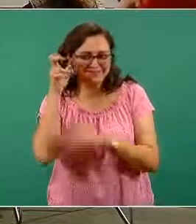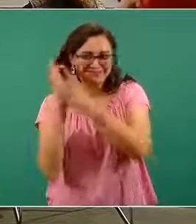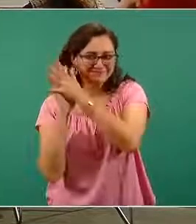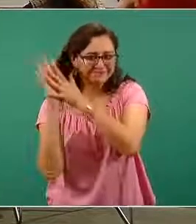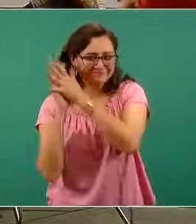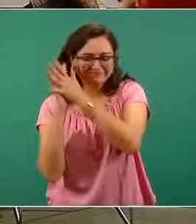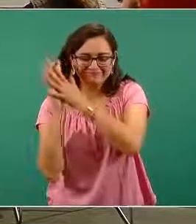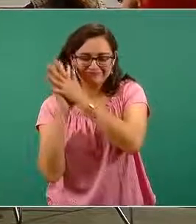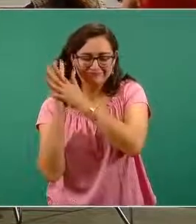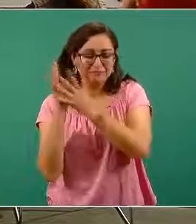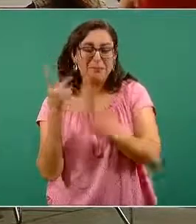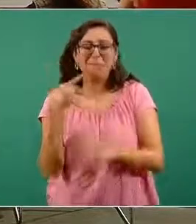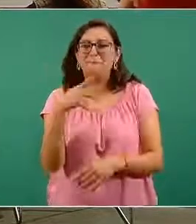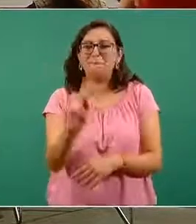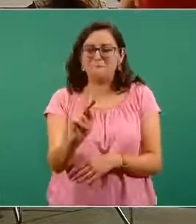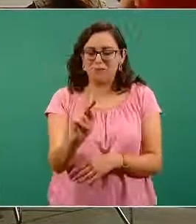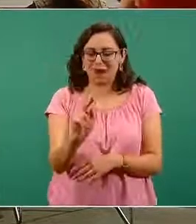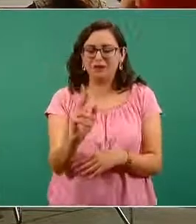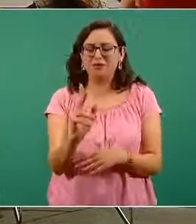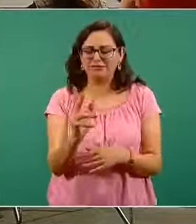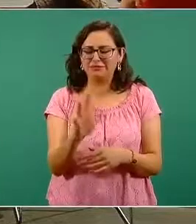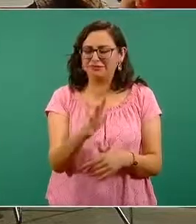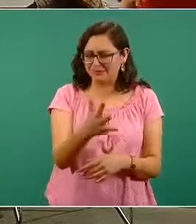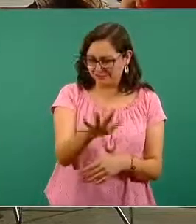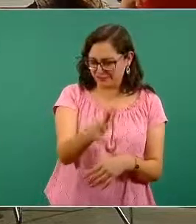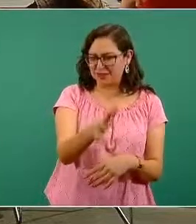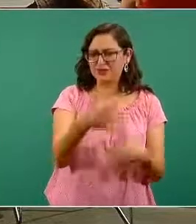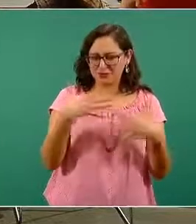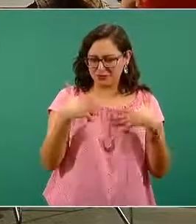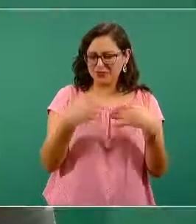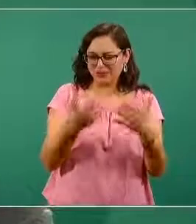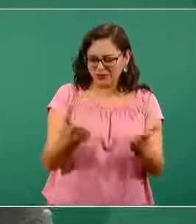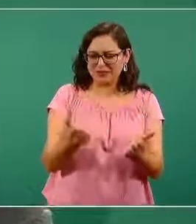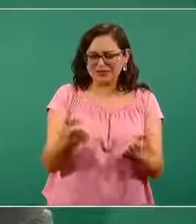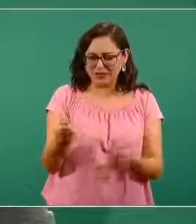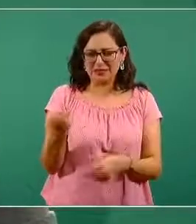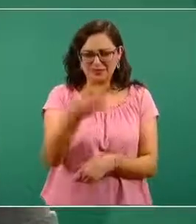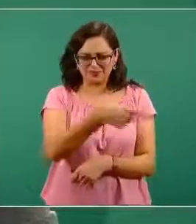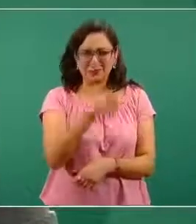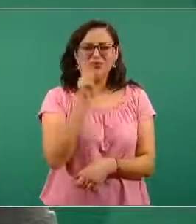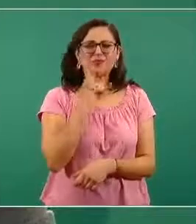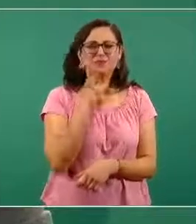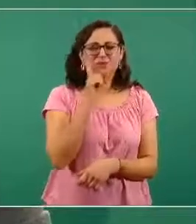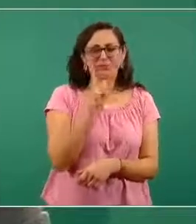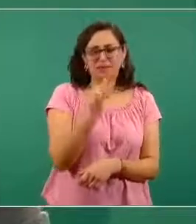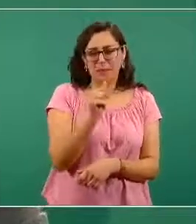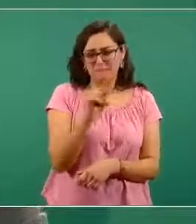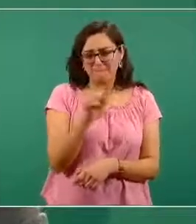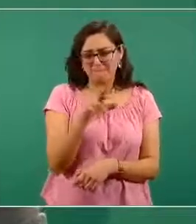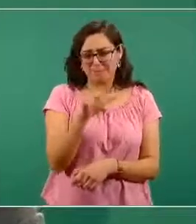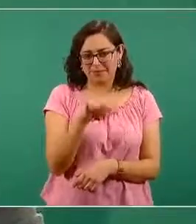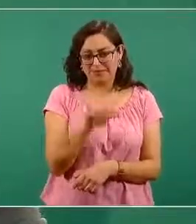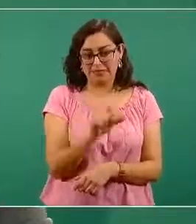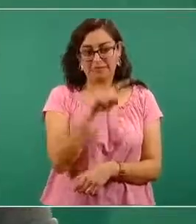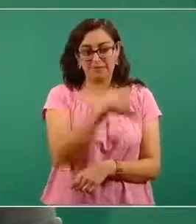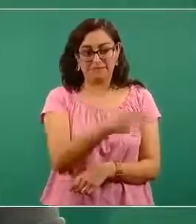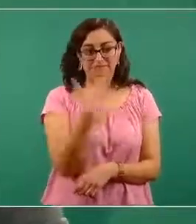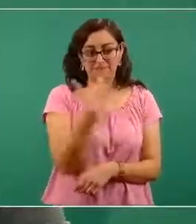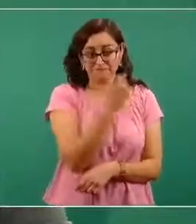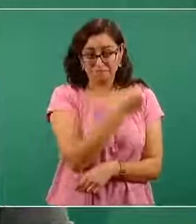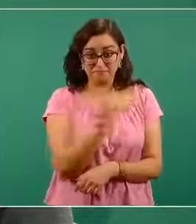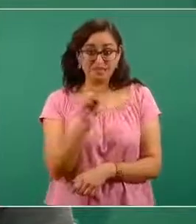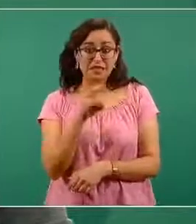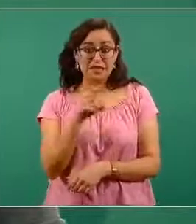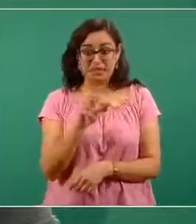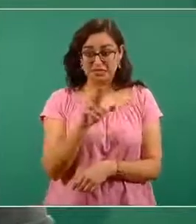bien definitivamente la doctora Patricia, experta del Instituto Nacional de Enfermedades Respiratorias, pues